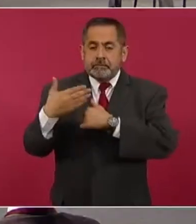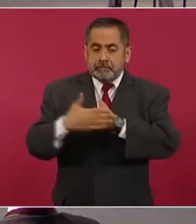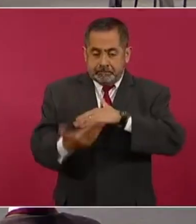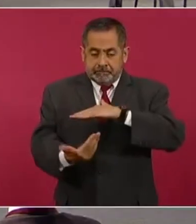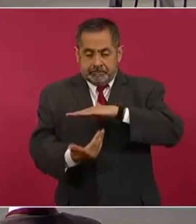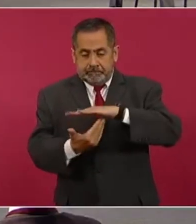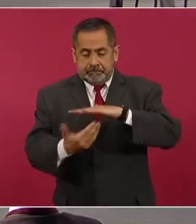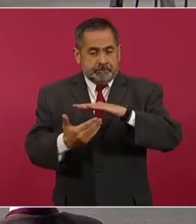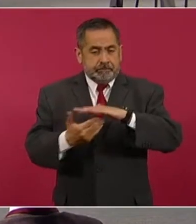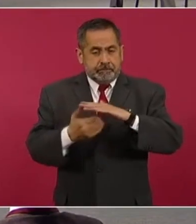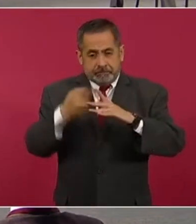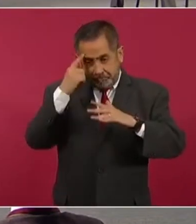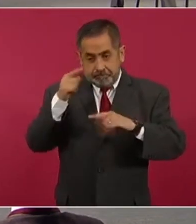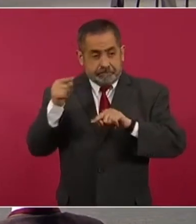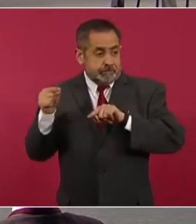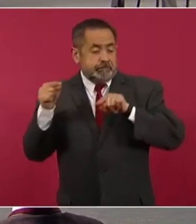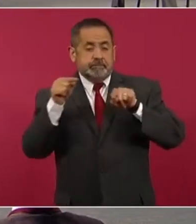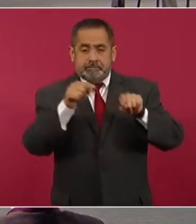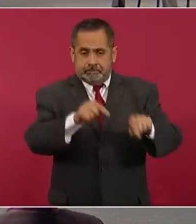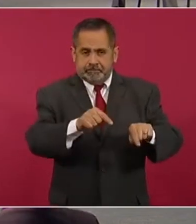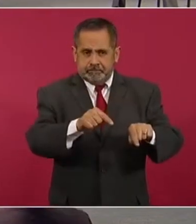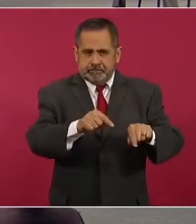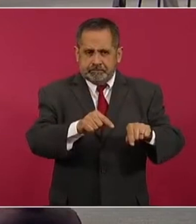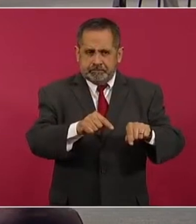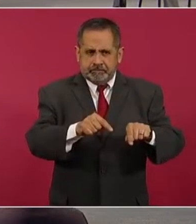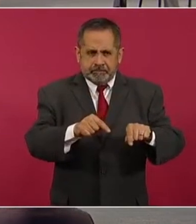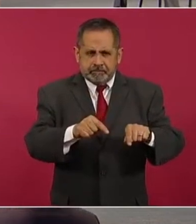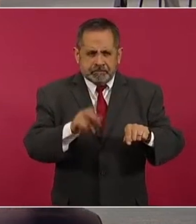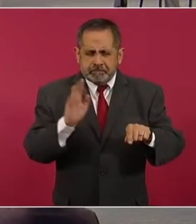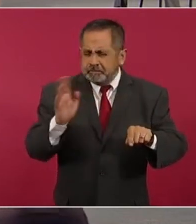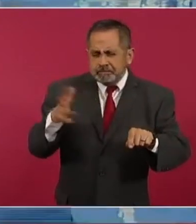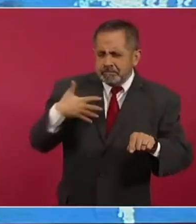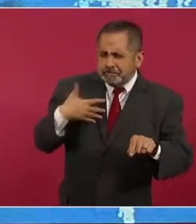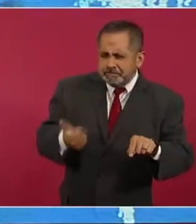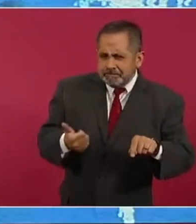receptora donde podrán ahí si no lo entiendo ya